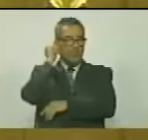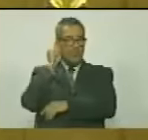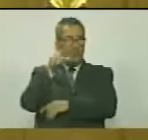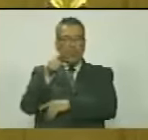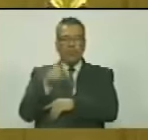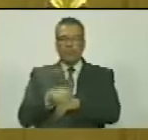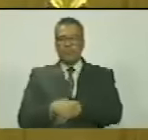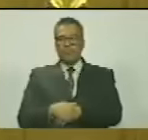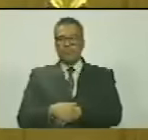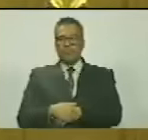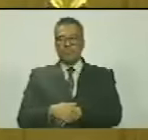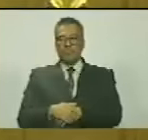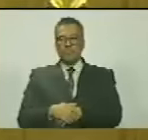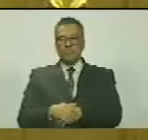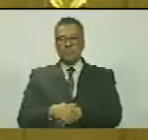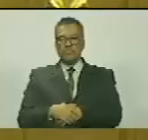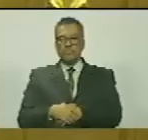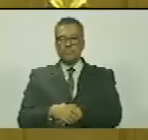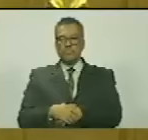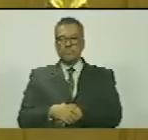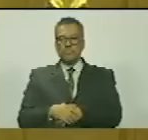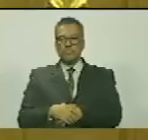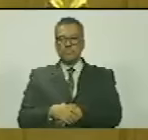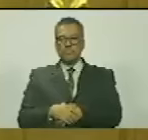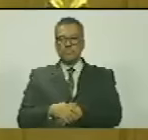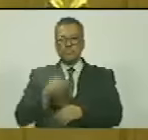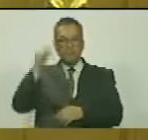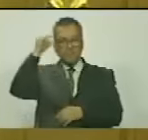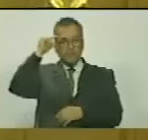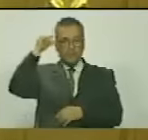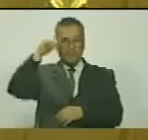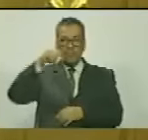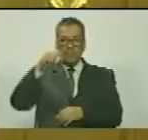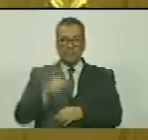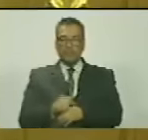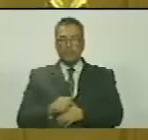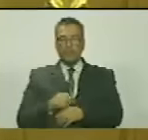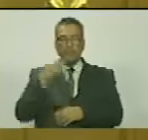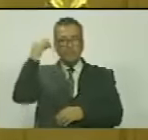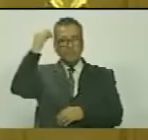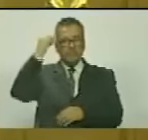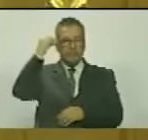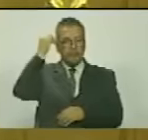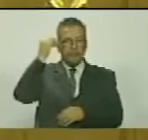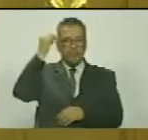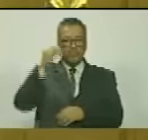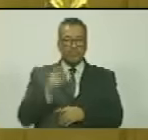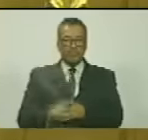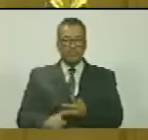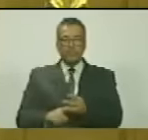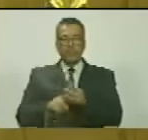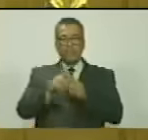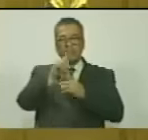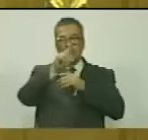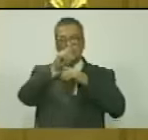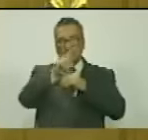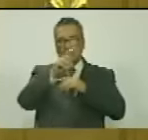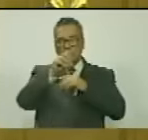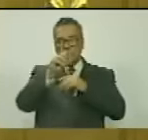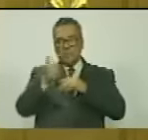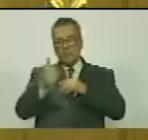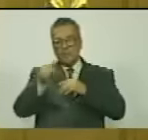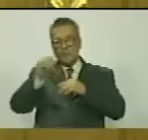colegas parlamentarias. Hoy conmemoramos el centésimo